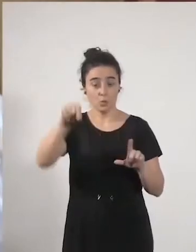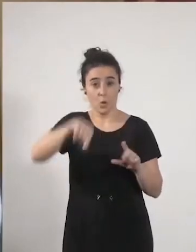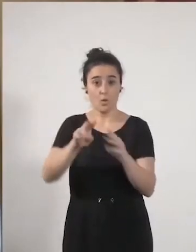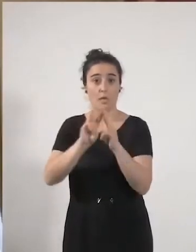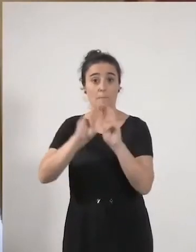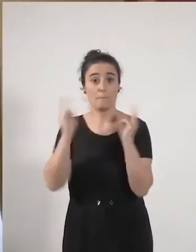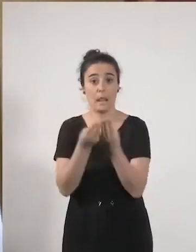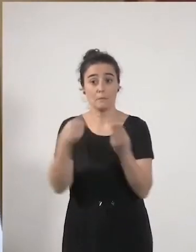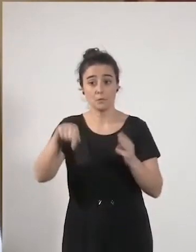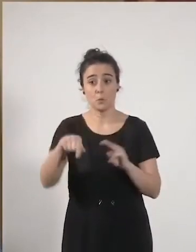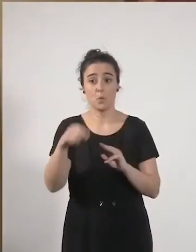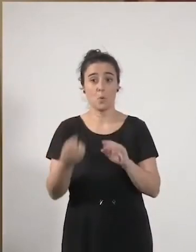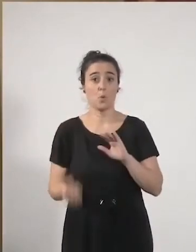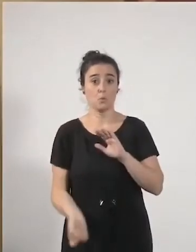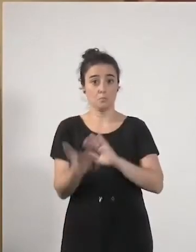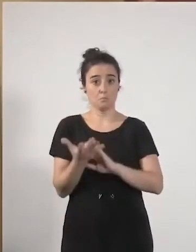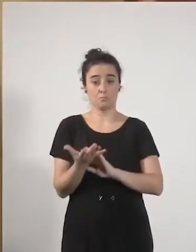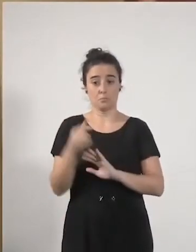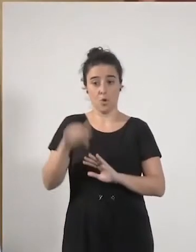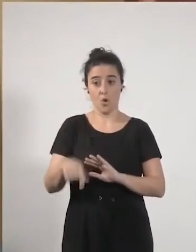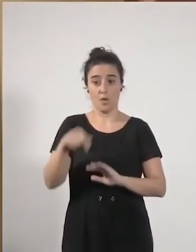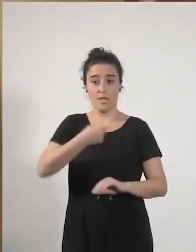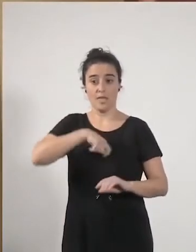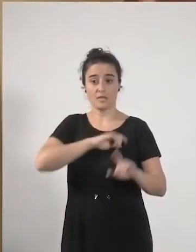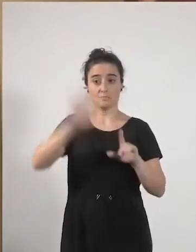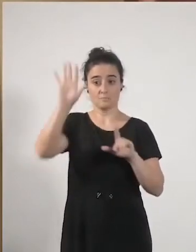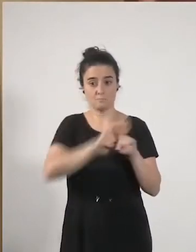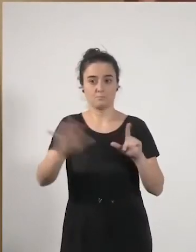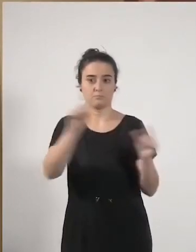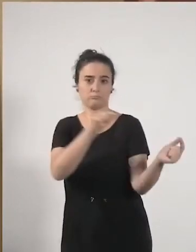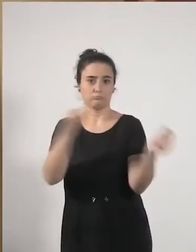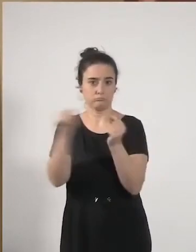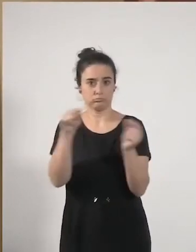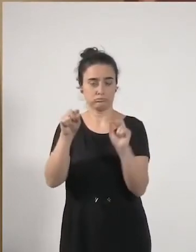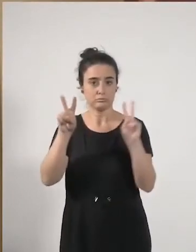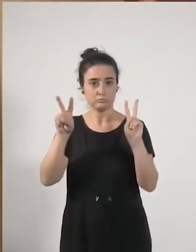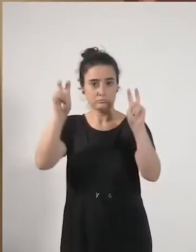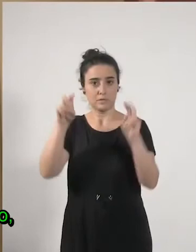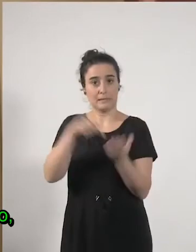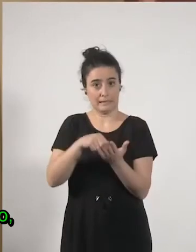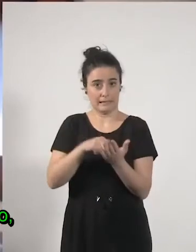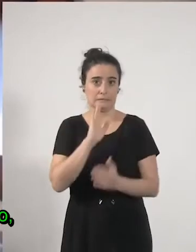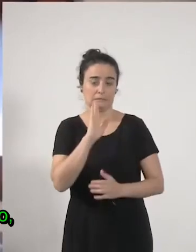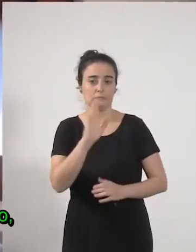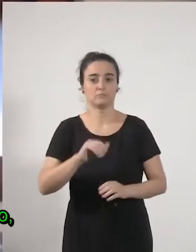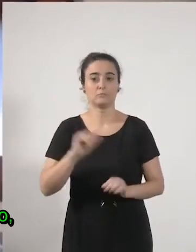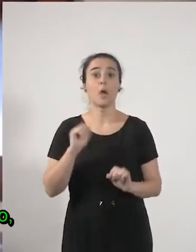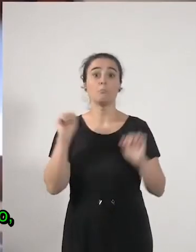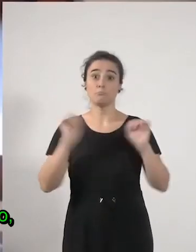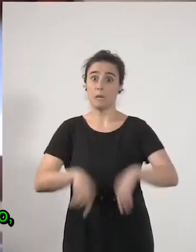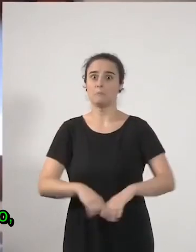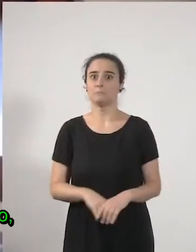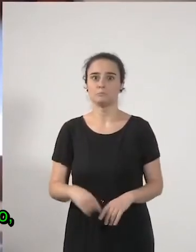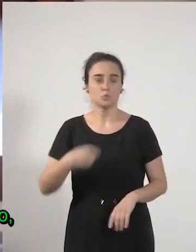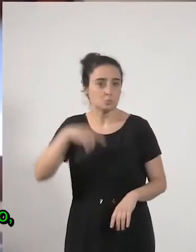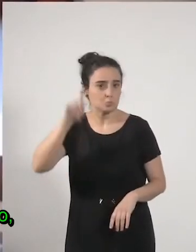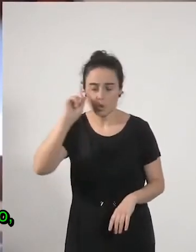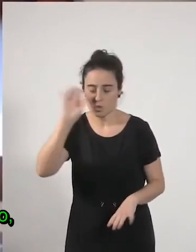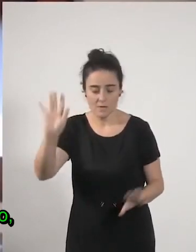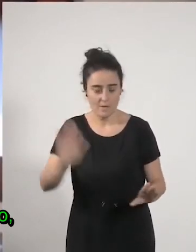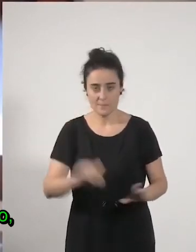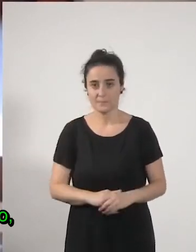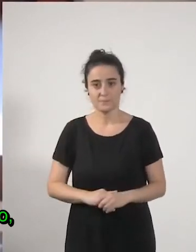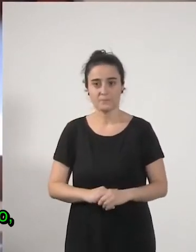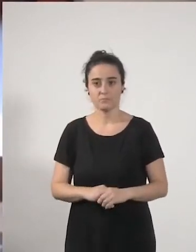hoy en el Parlamento en el Parlamento Español se ha estado debatiendo sobre esta cuestión vale pues eso se me ha escapado y